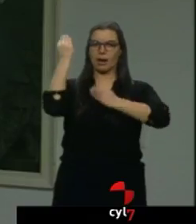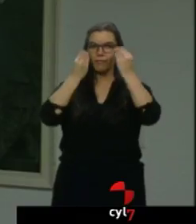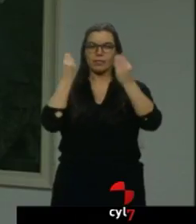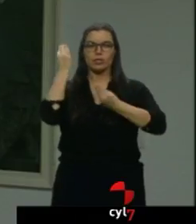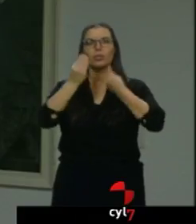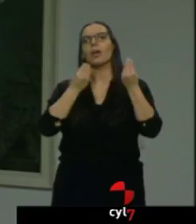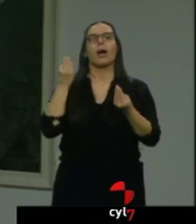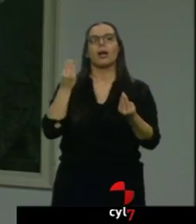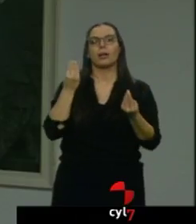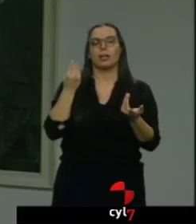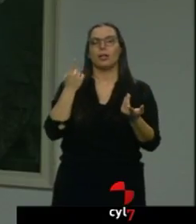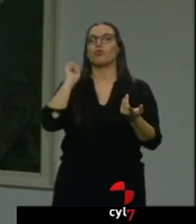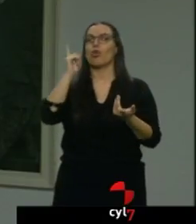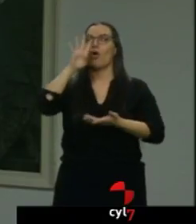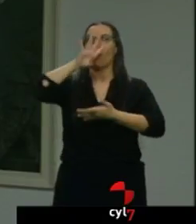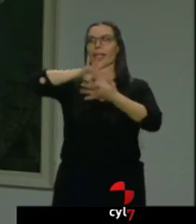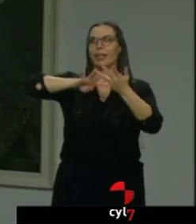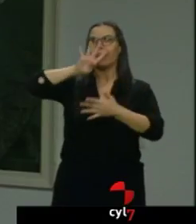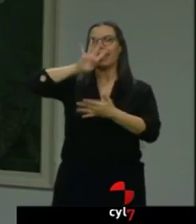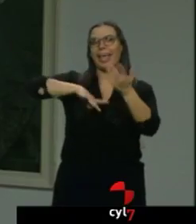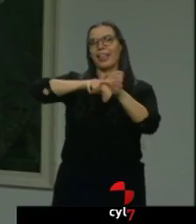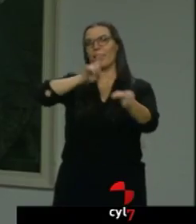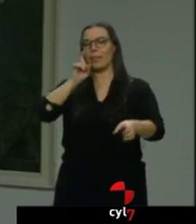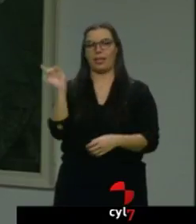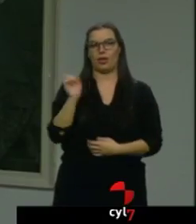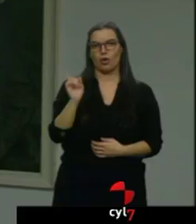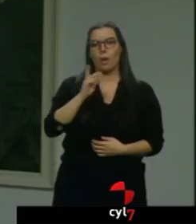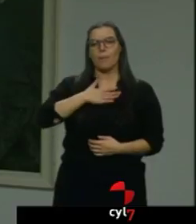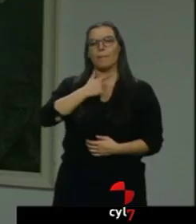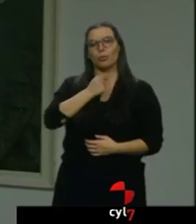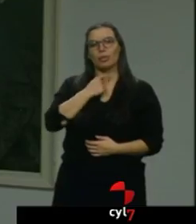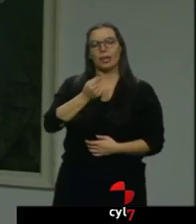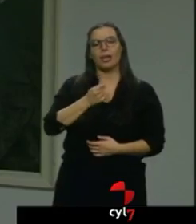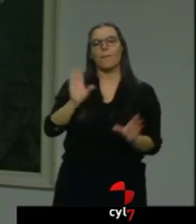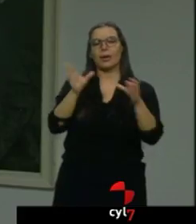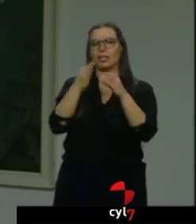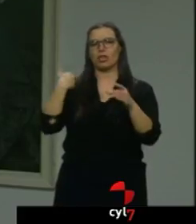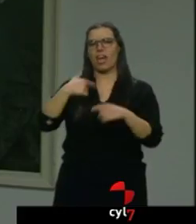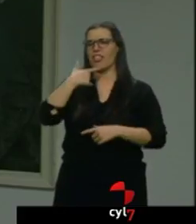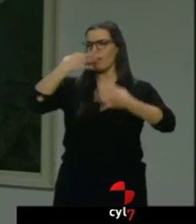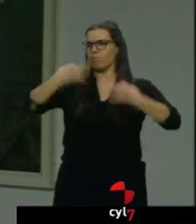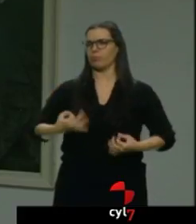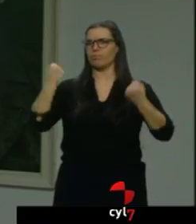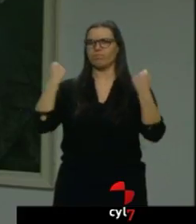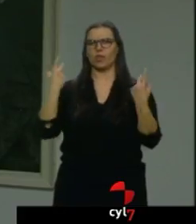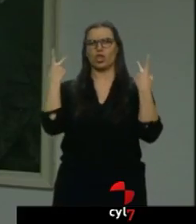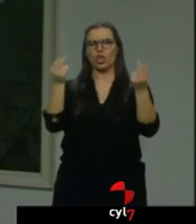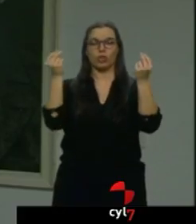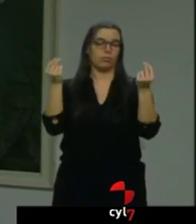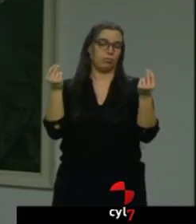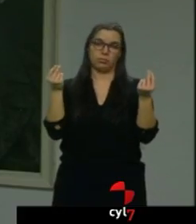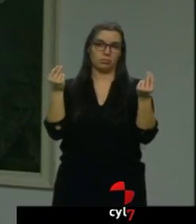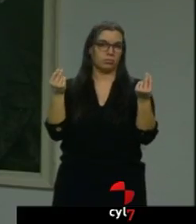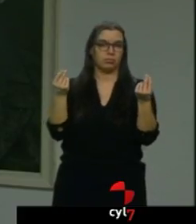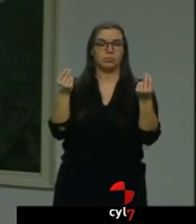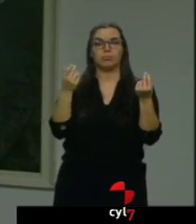desde luego, no solo los independentistas, sino que a mí me gustaría que aquellos partidos que se han opuesto ya radicalmente a la tramitación de estos presupuestos,